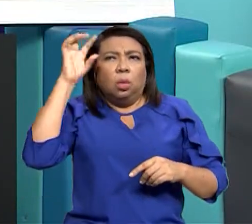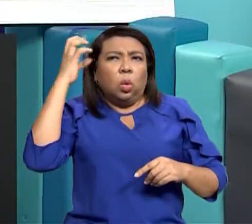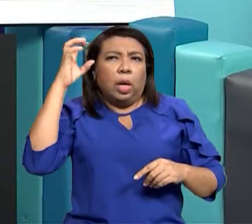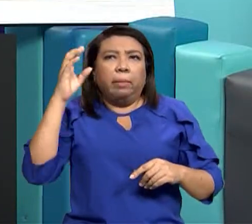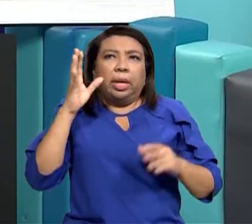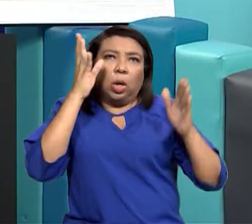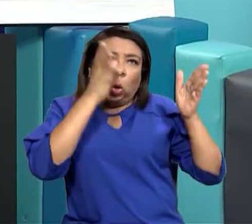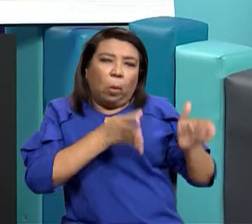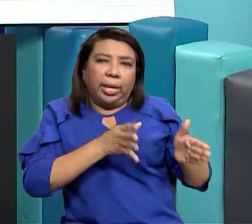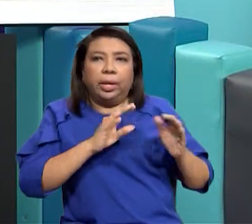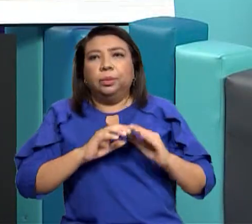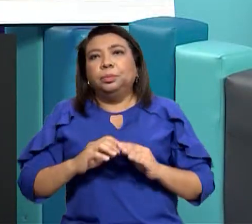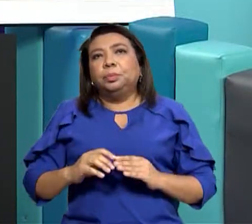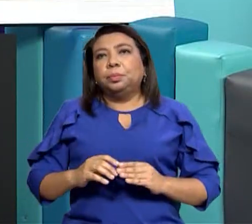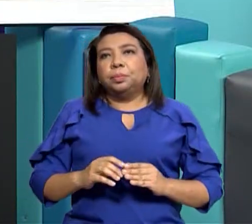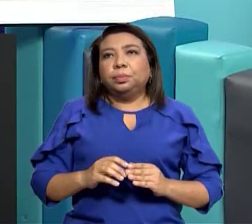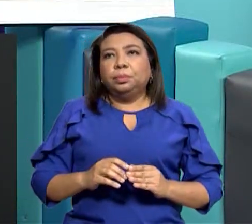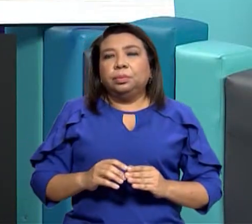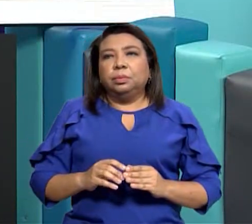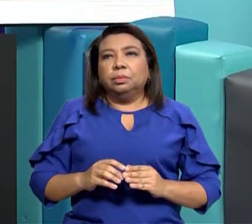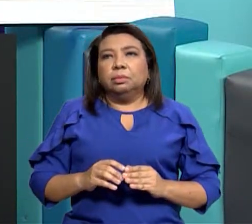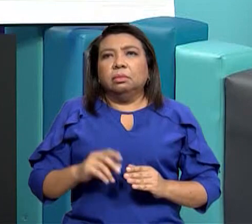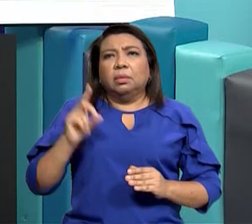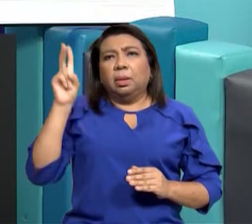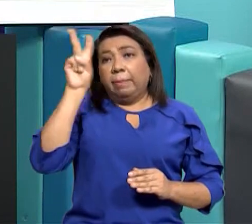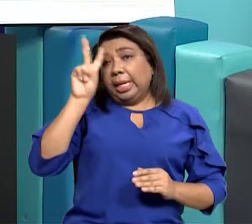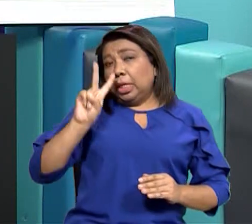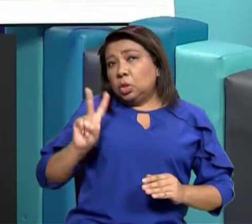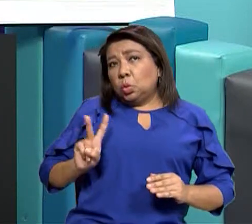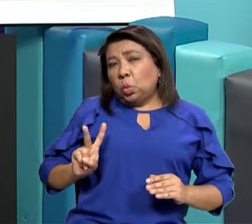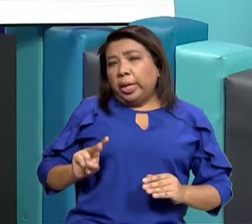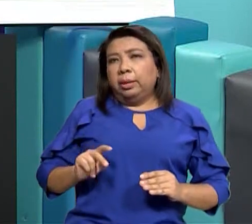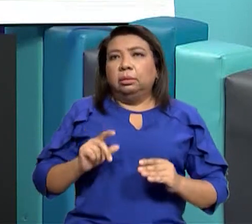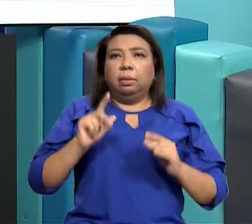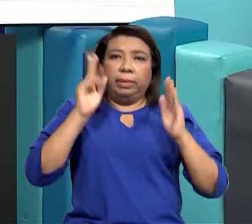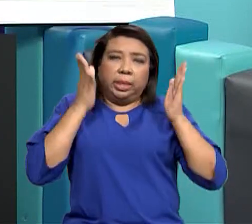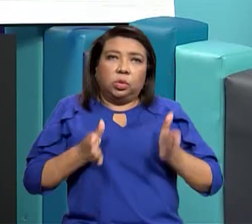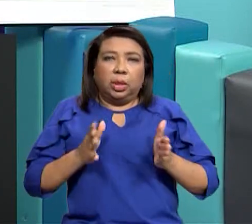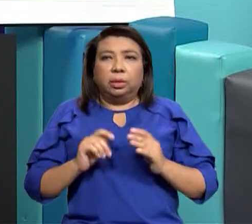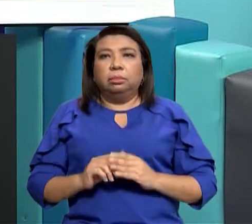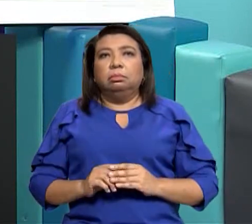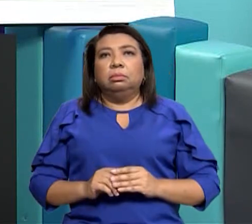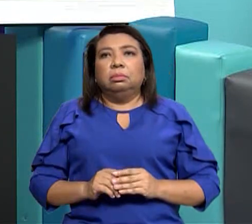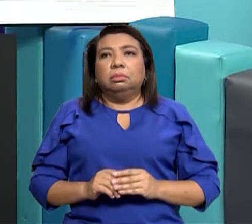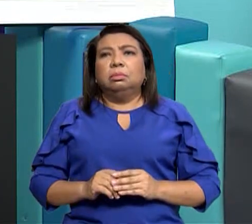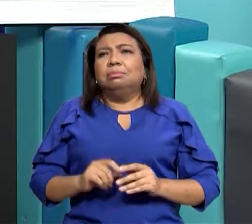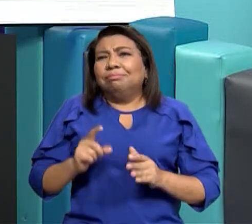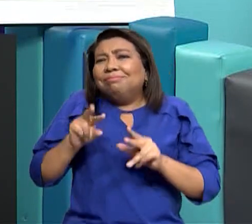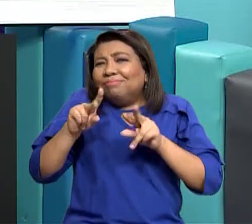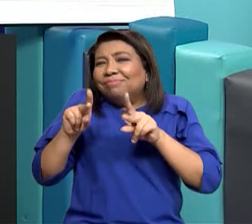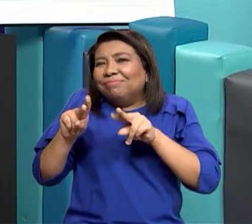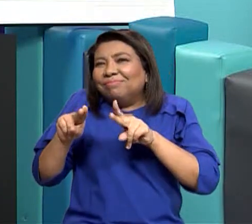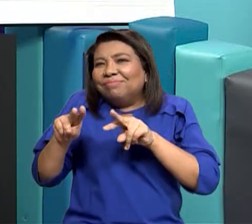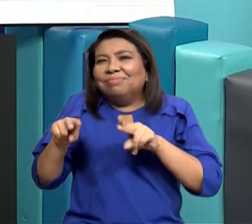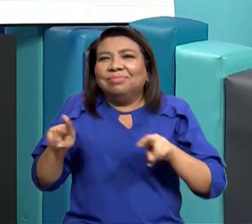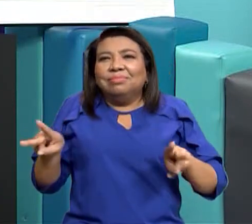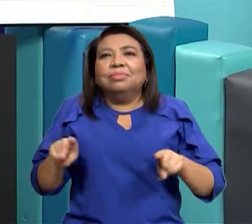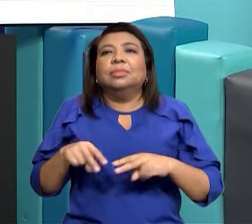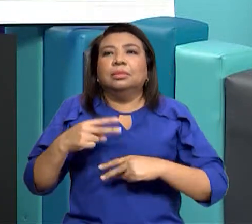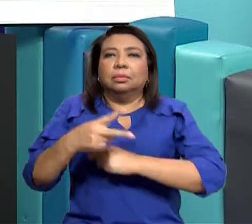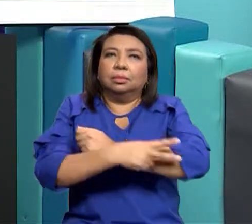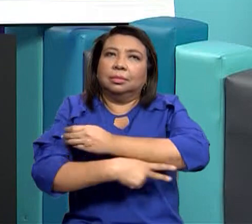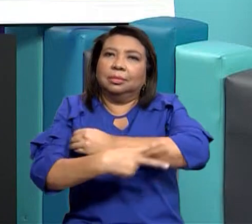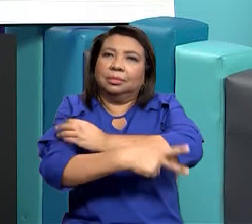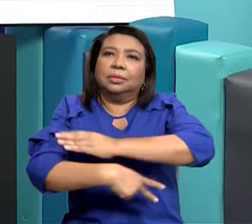colombianos si nació en venezuela se le llaman venezolanos y así sucesivamente esa es su